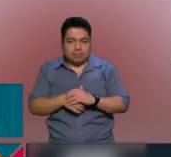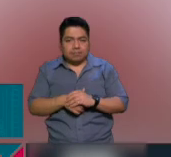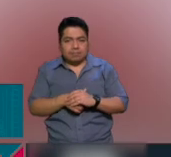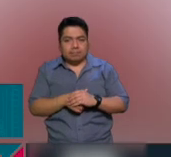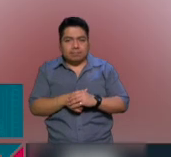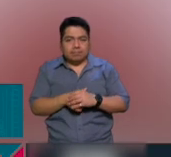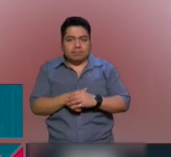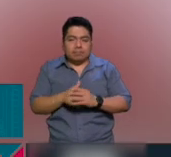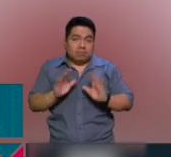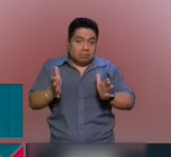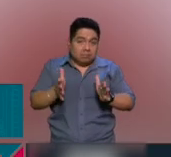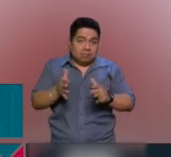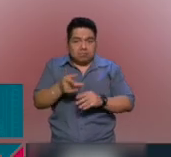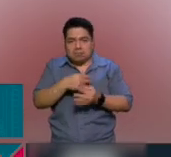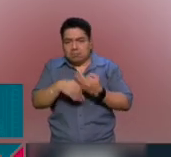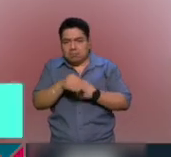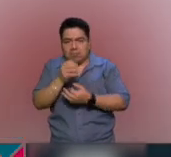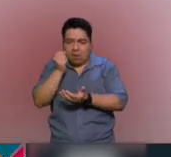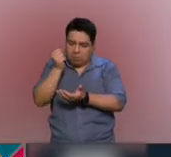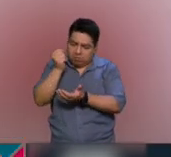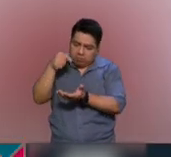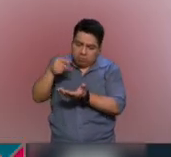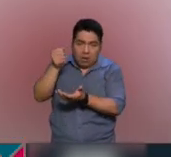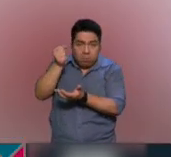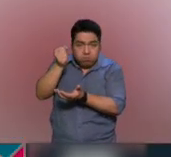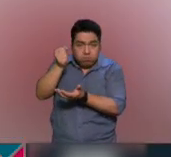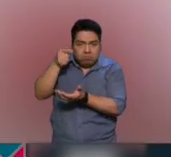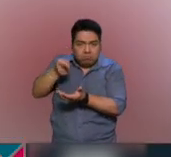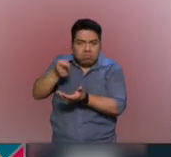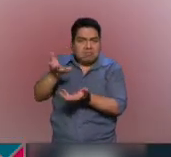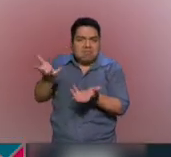y pues va a ser el presupuesto que va a ejercer.